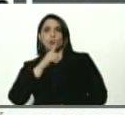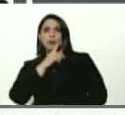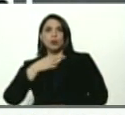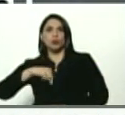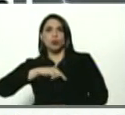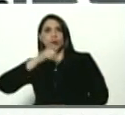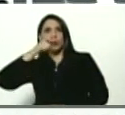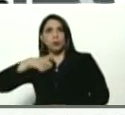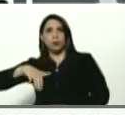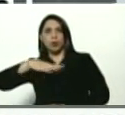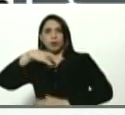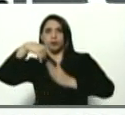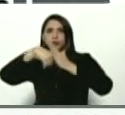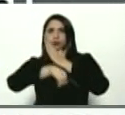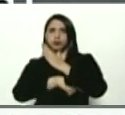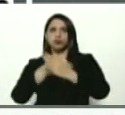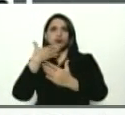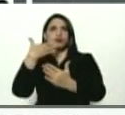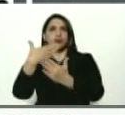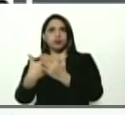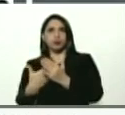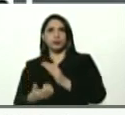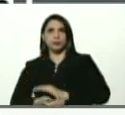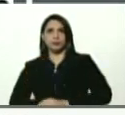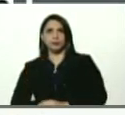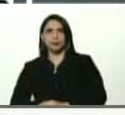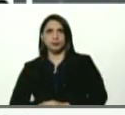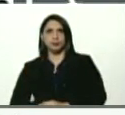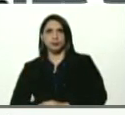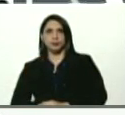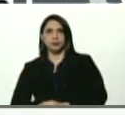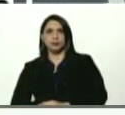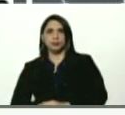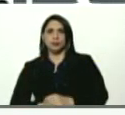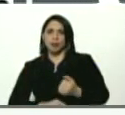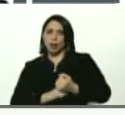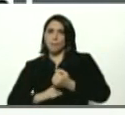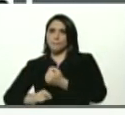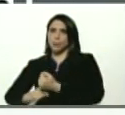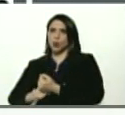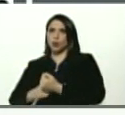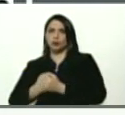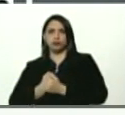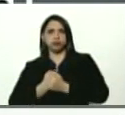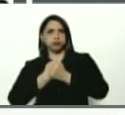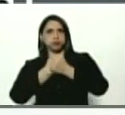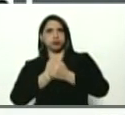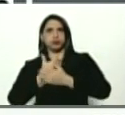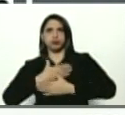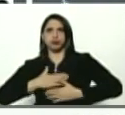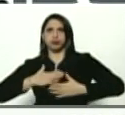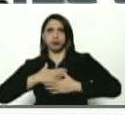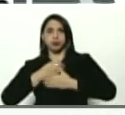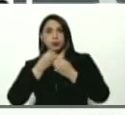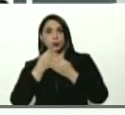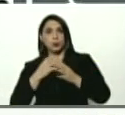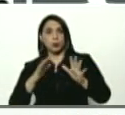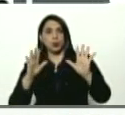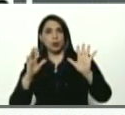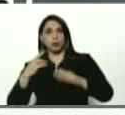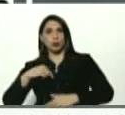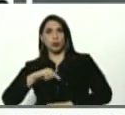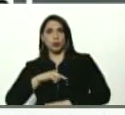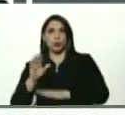nuestro profundo agradecimiento por tanta generosidad y por tanta bondad. Así que bueno, nos